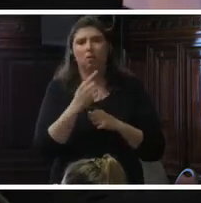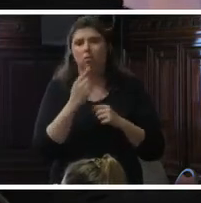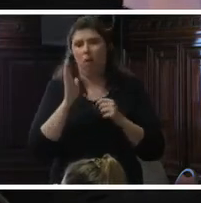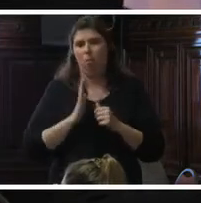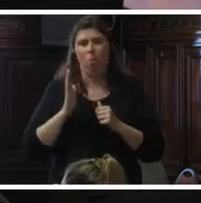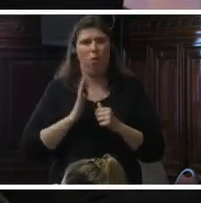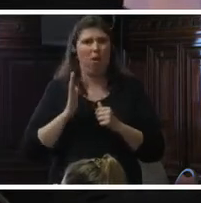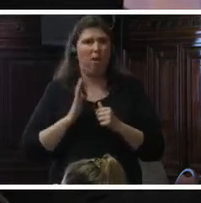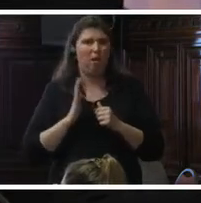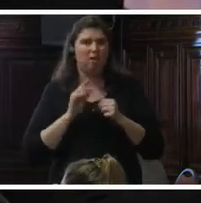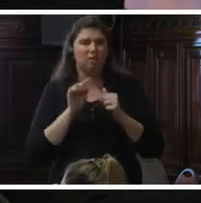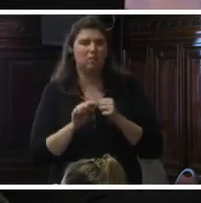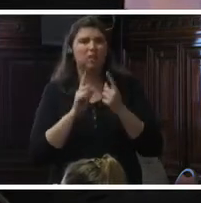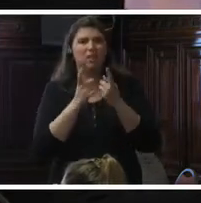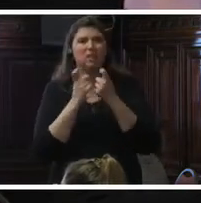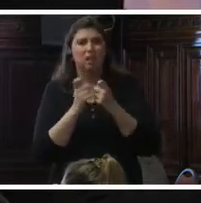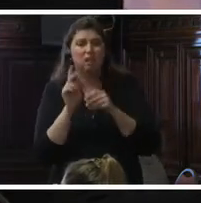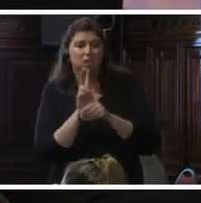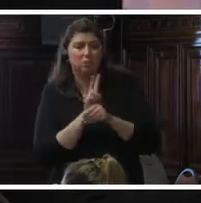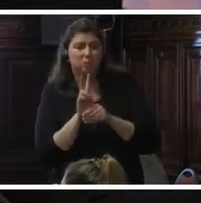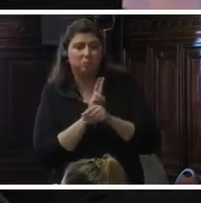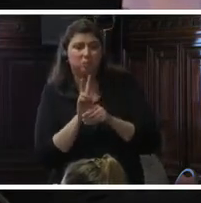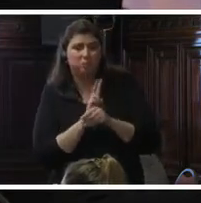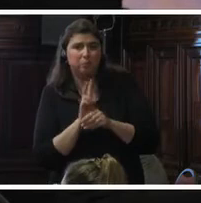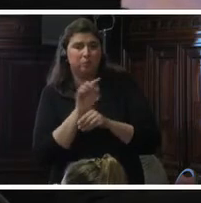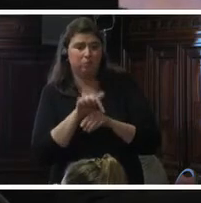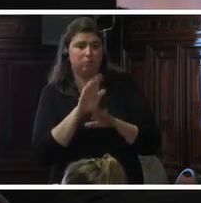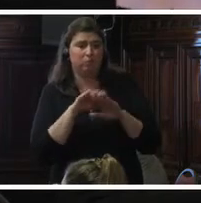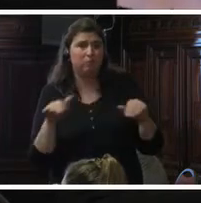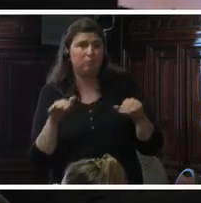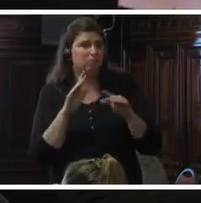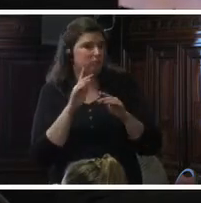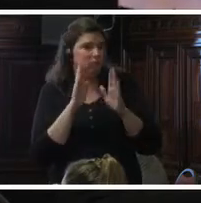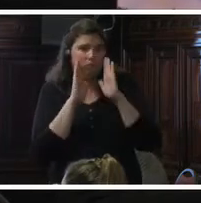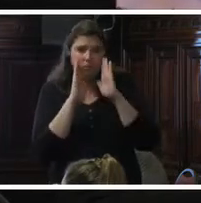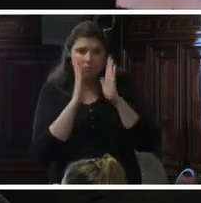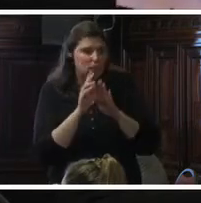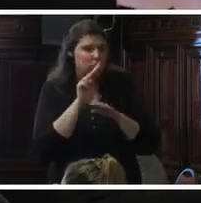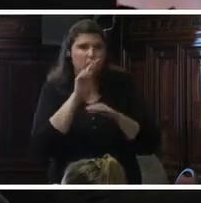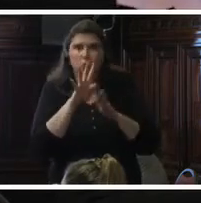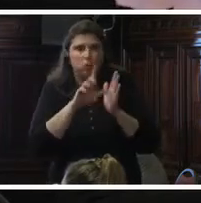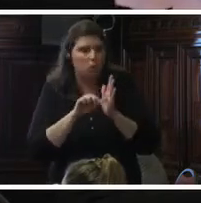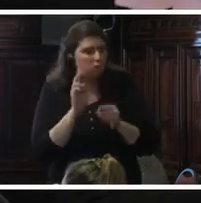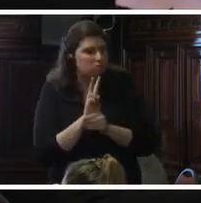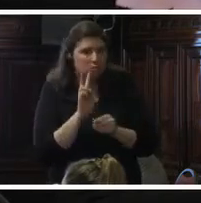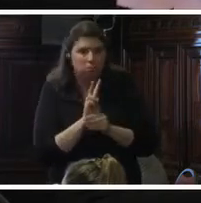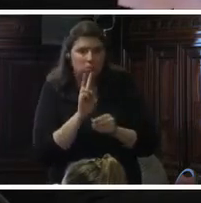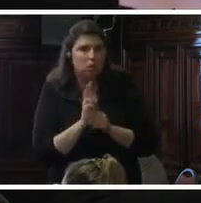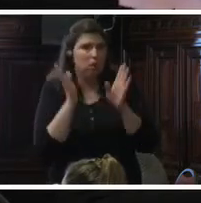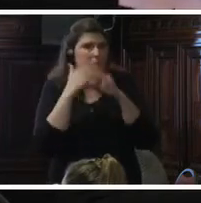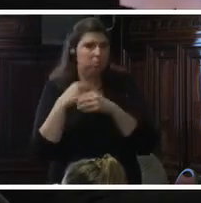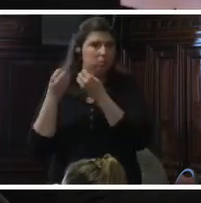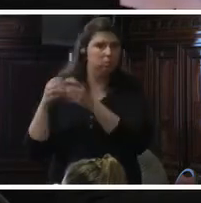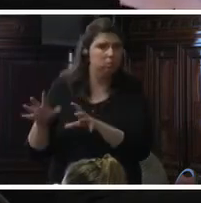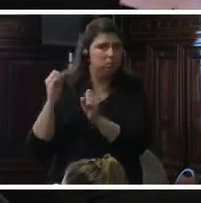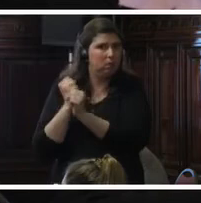proporciones por la necesidad de ser cuidadoras tiempo completo de su familia sin poder hacer otras tareas diarias. Tuvieron que